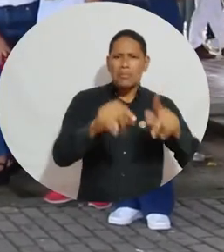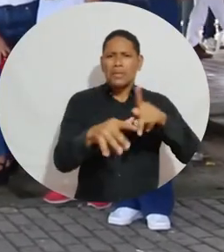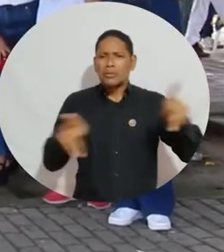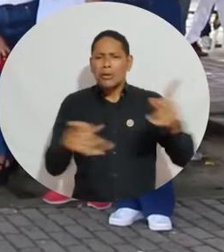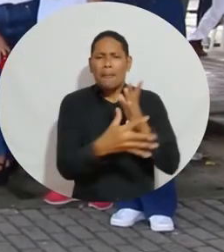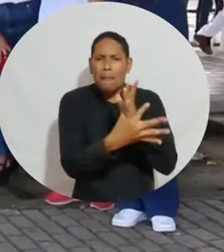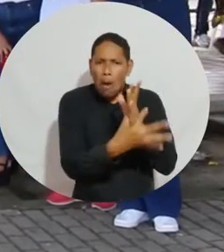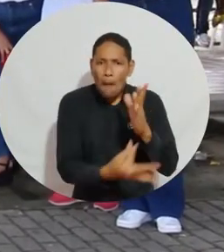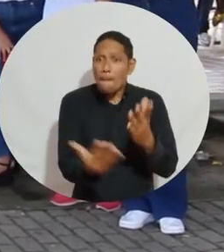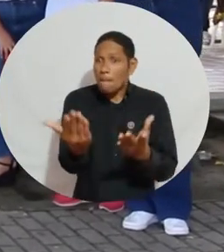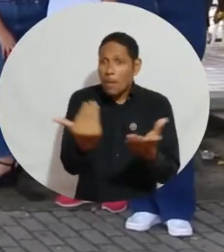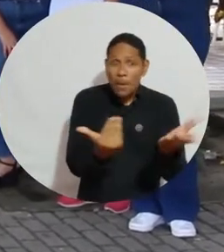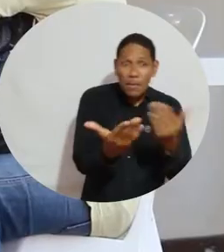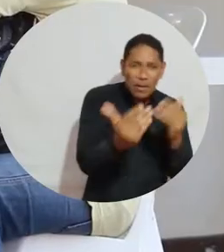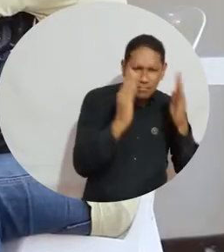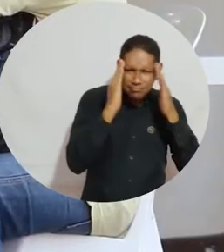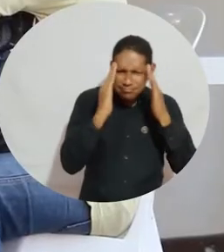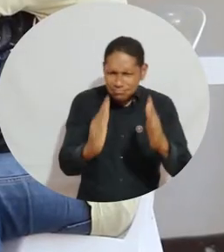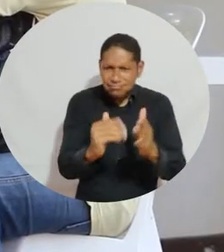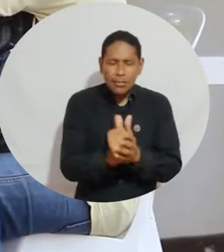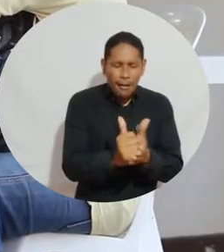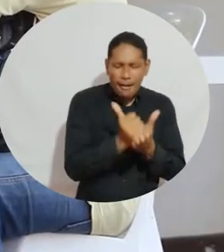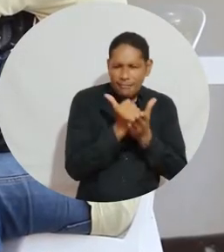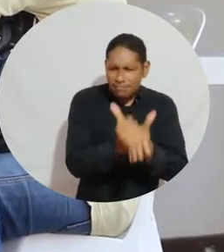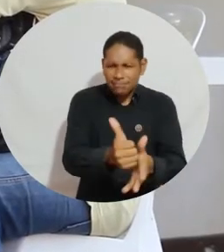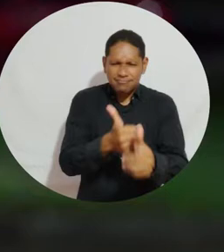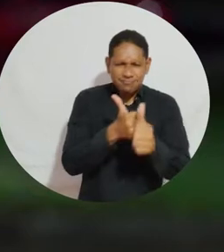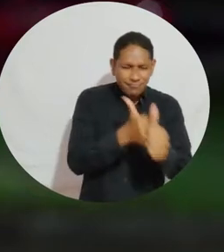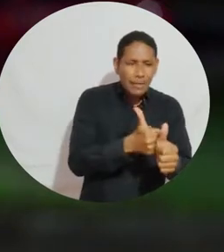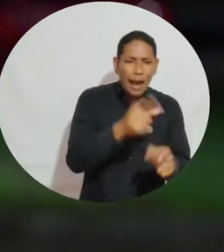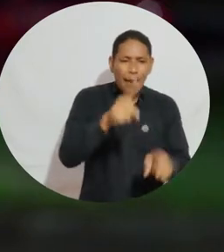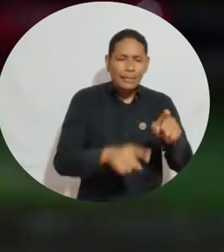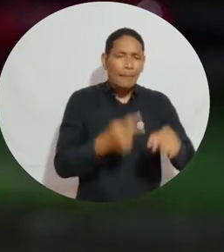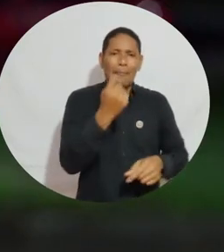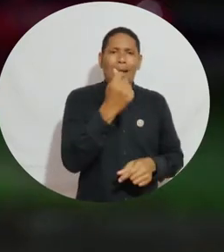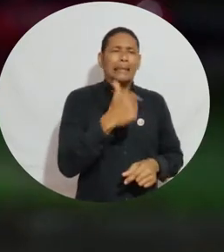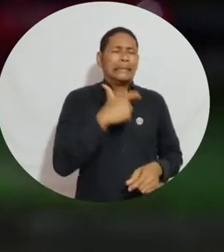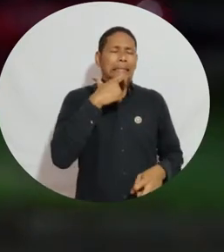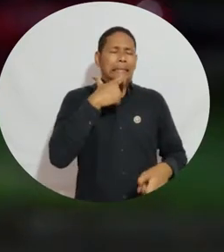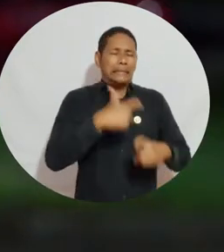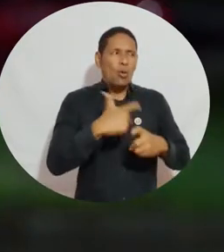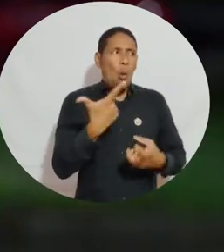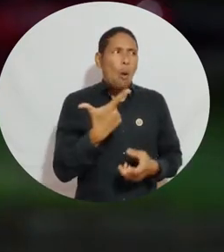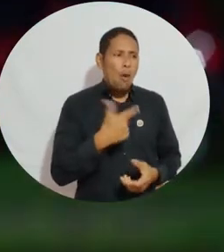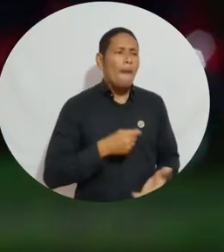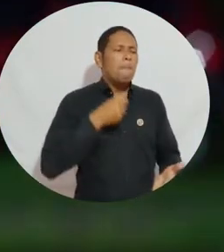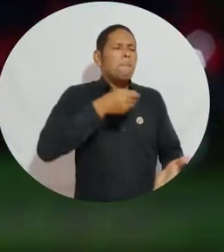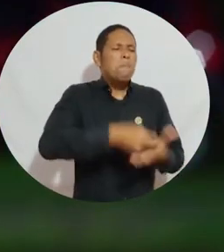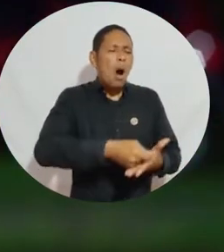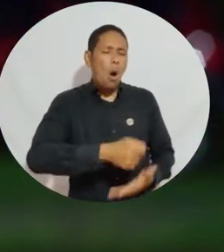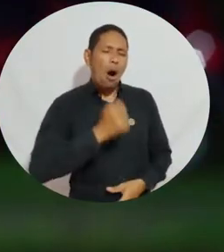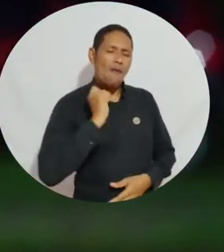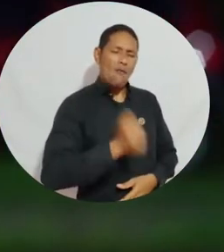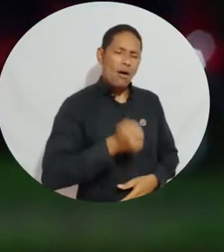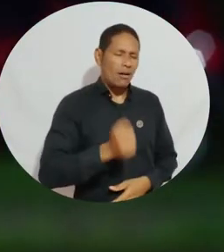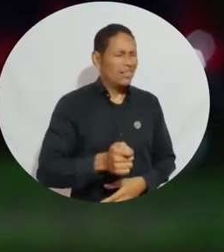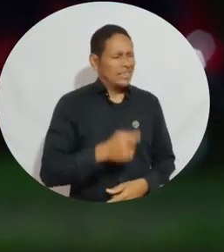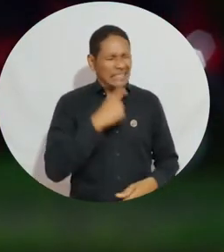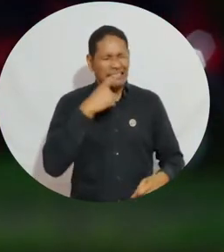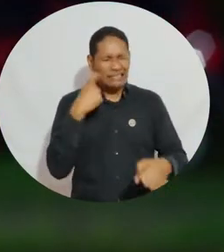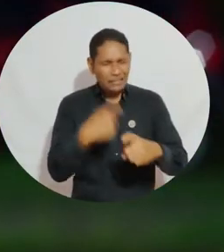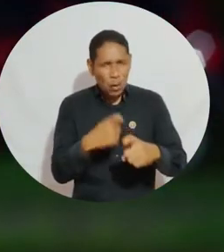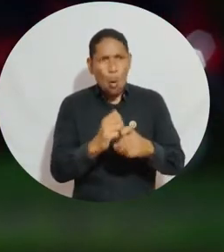Atendemos usuarios de bajos recursos, de estratos 0, 1, 2 y 3, que de pronto no tienen la oportunidad ni tienen los recursos para